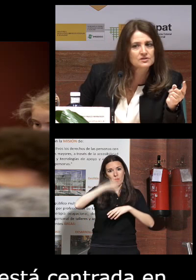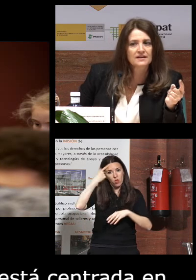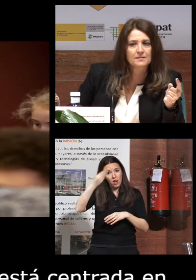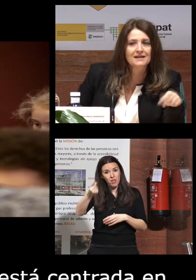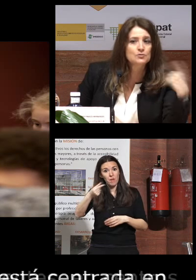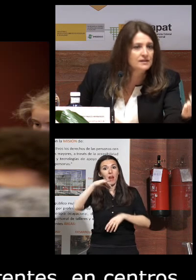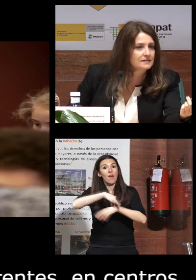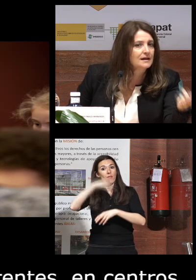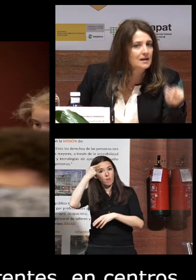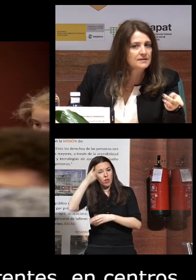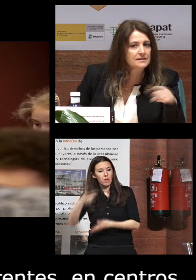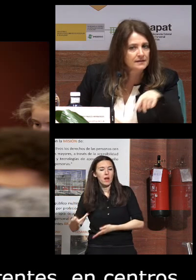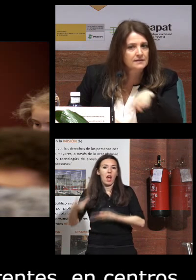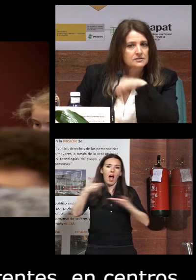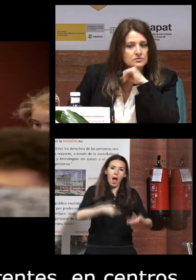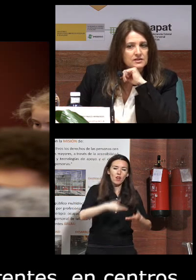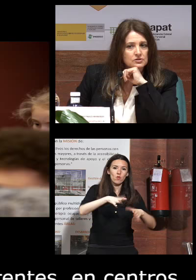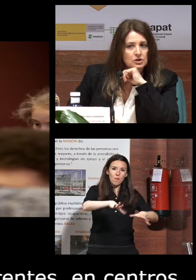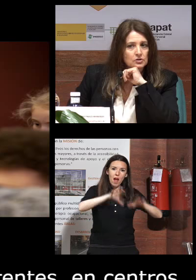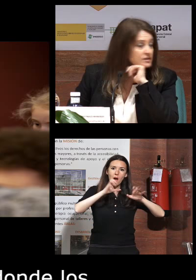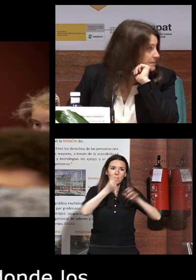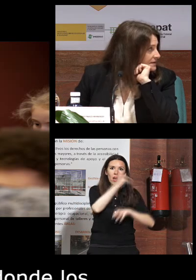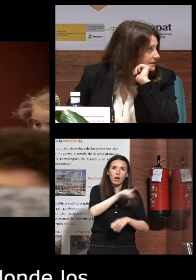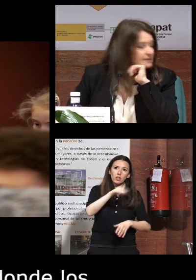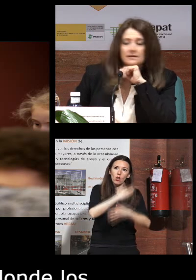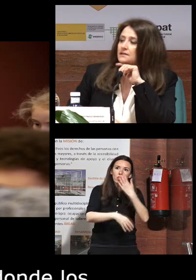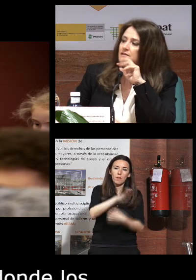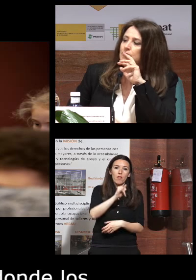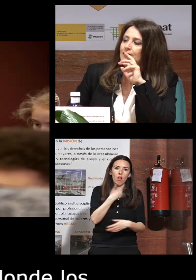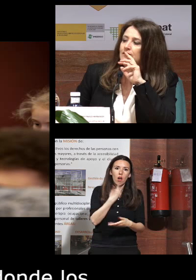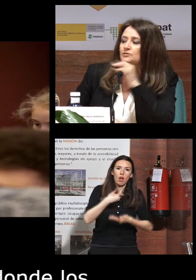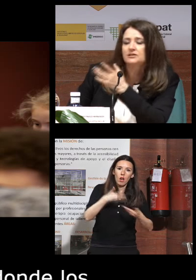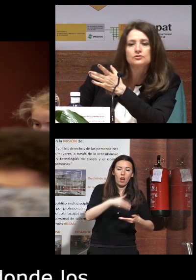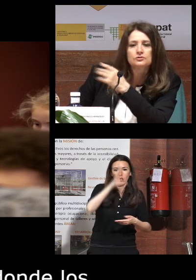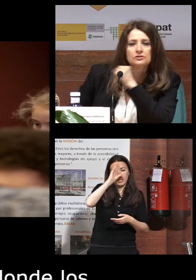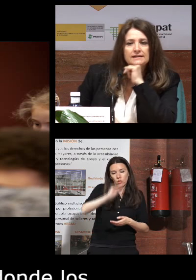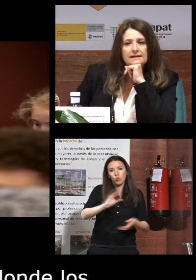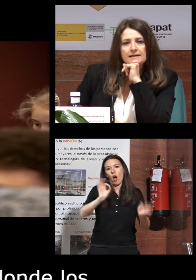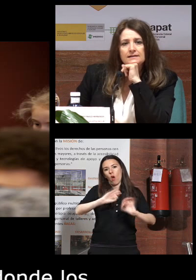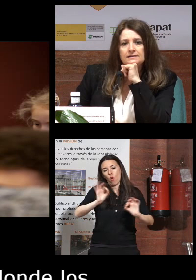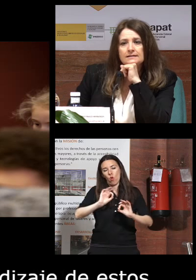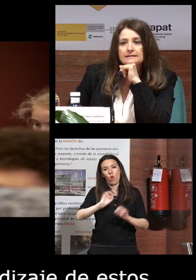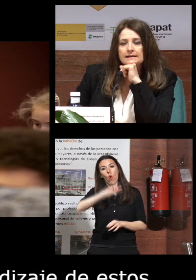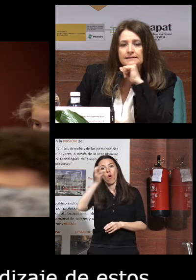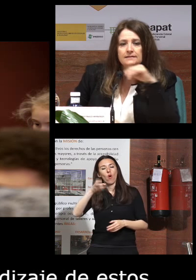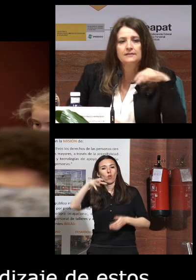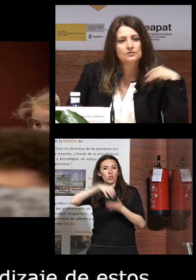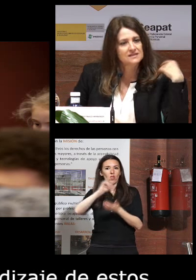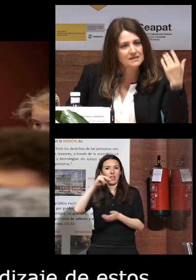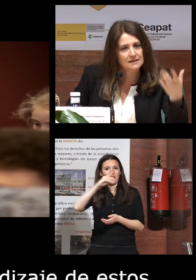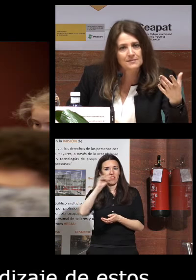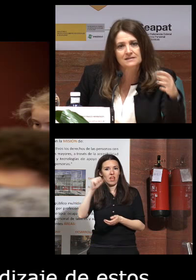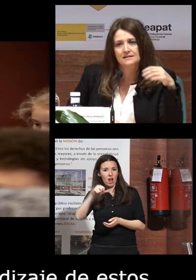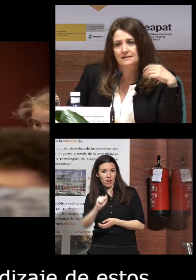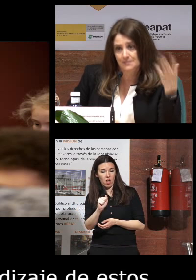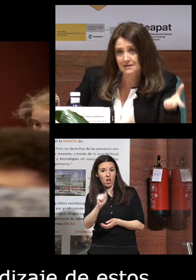los enfermos de Alzheimer ayudan al aprendizaje de estos niños con discapacidad intelectual ¿no? o este otro en Indiana en donde